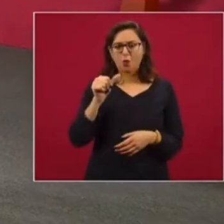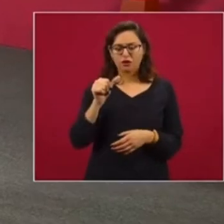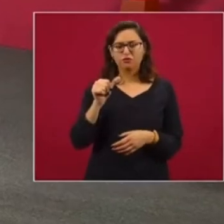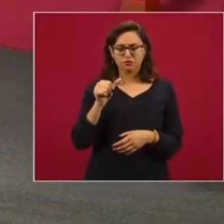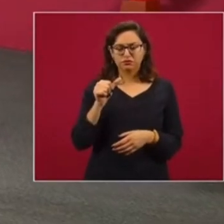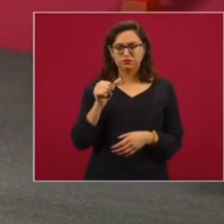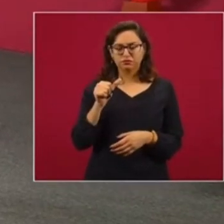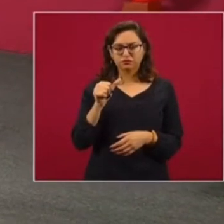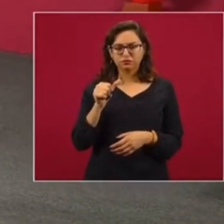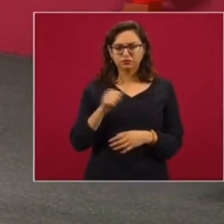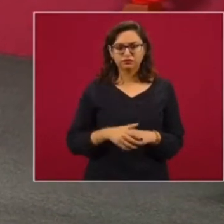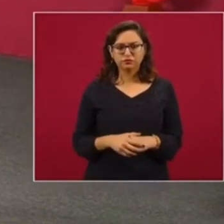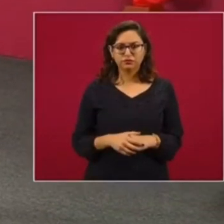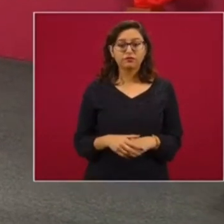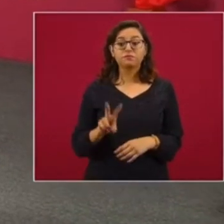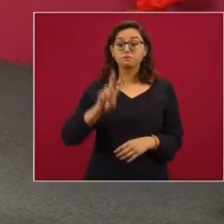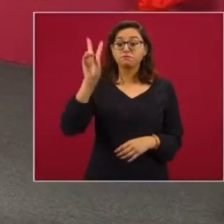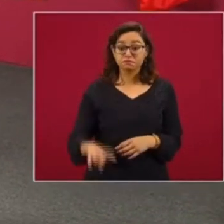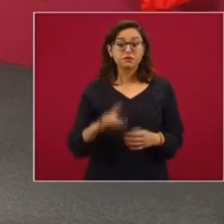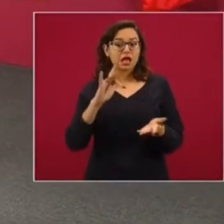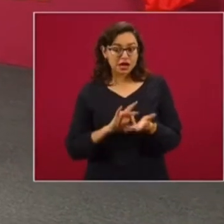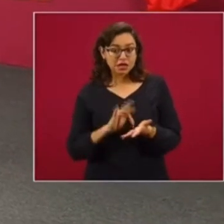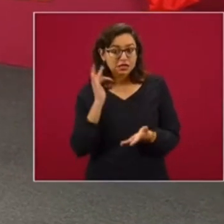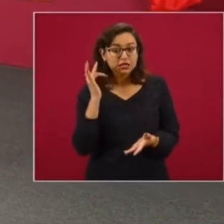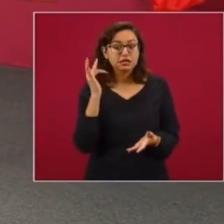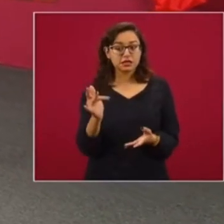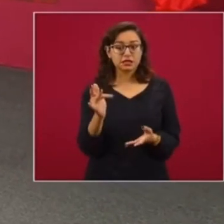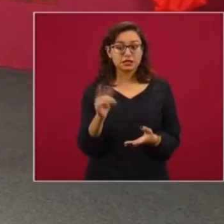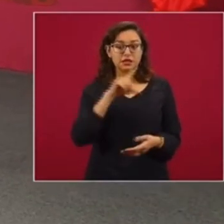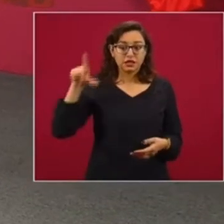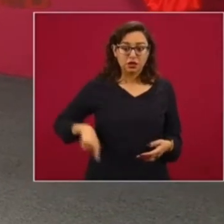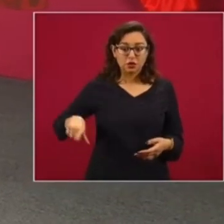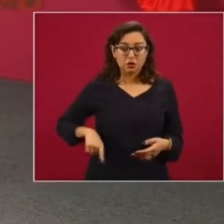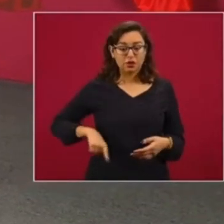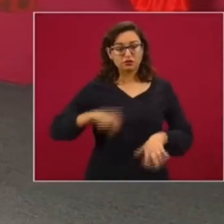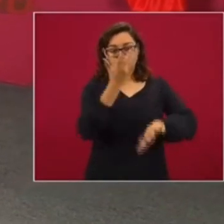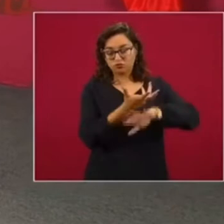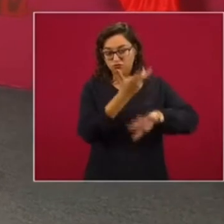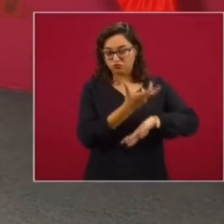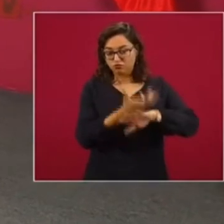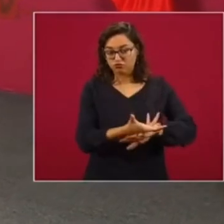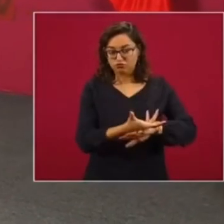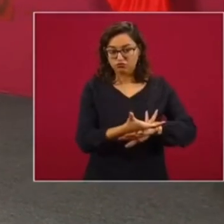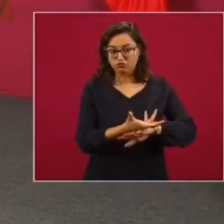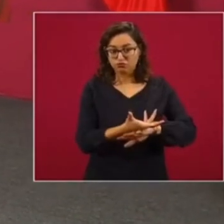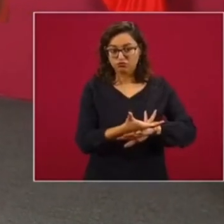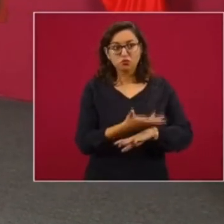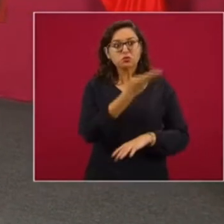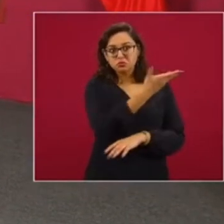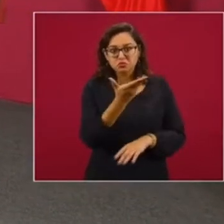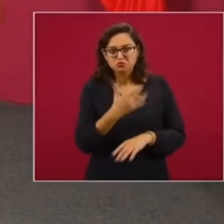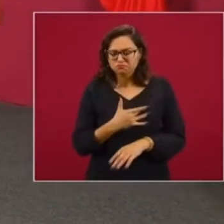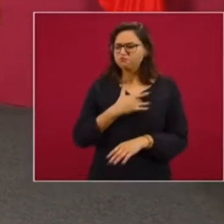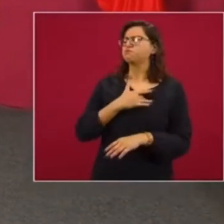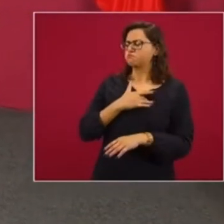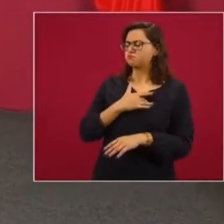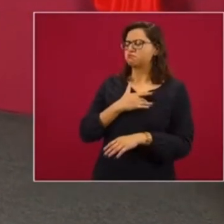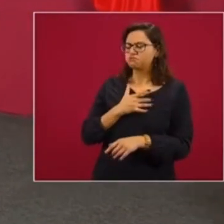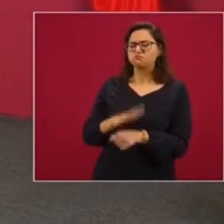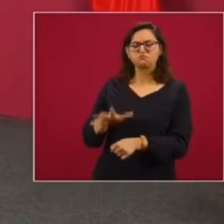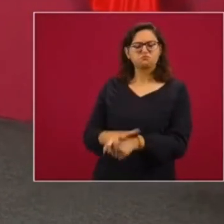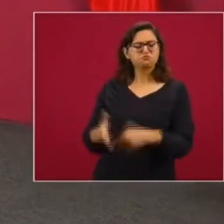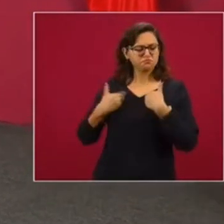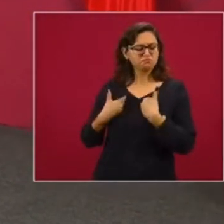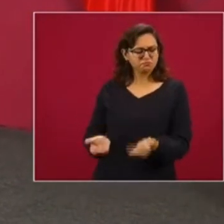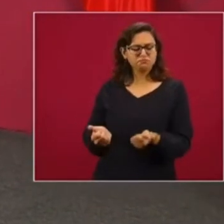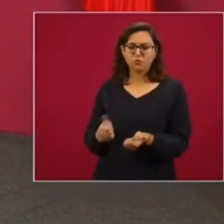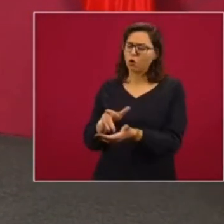Quiero aprovechar para agradecer al Gobierno de Estados Unidos por su comprensión y